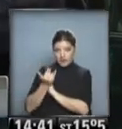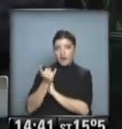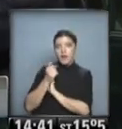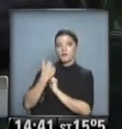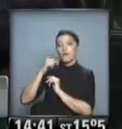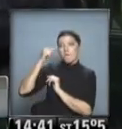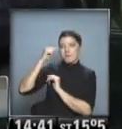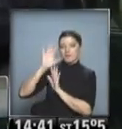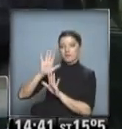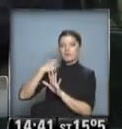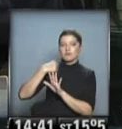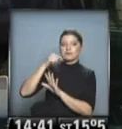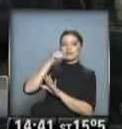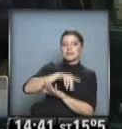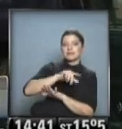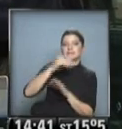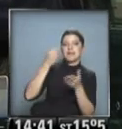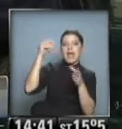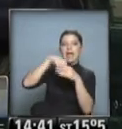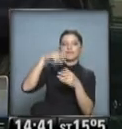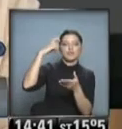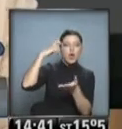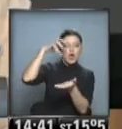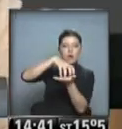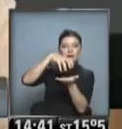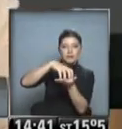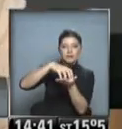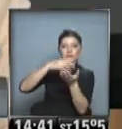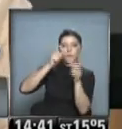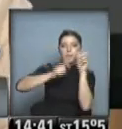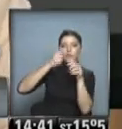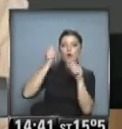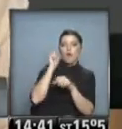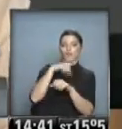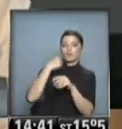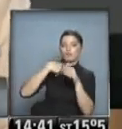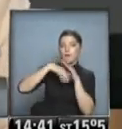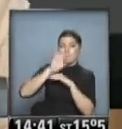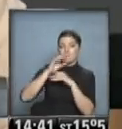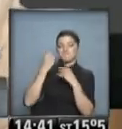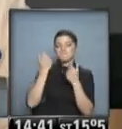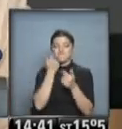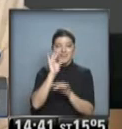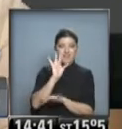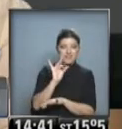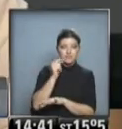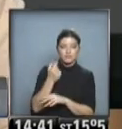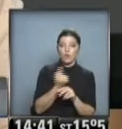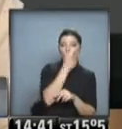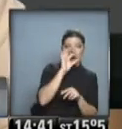prácticamente imposible que ella pueda tener mayoría en el Congreso. Seguramente. Bueno, una de las propuestas de ella es justamente modificar o directamente